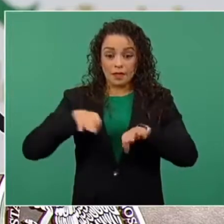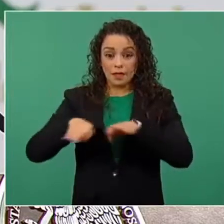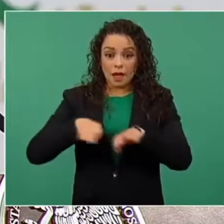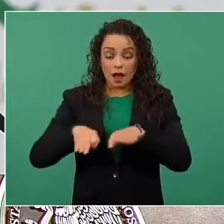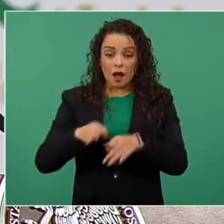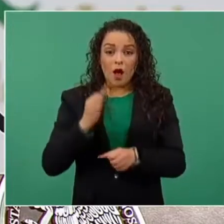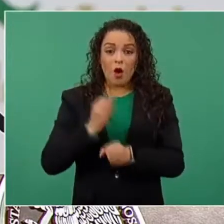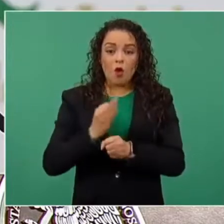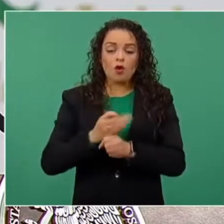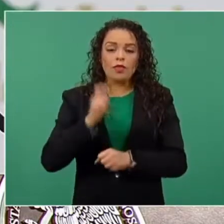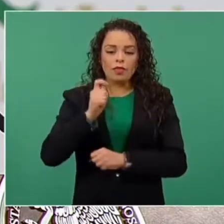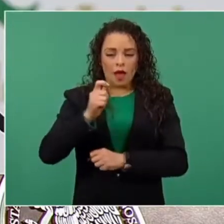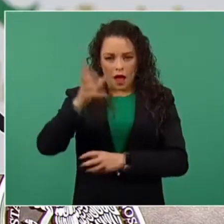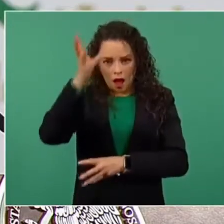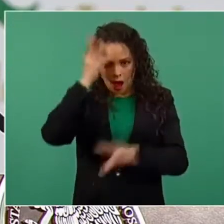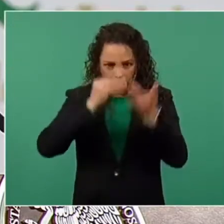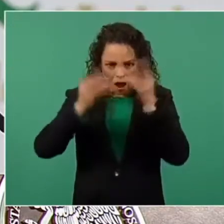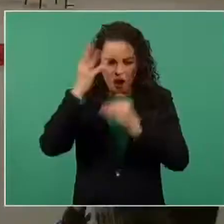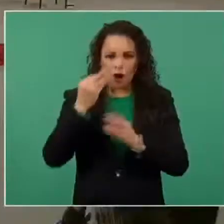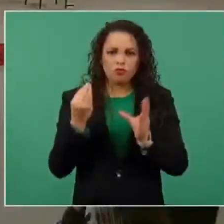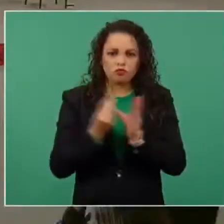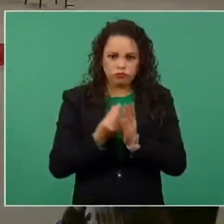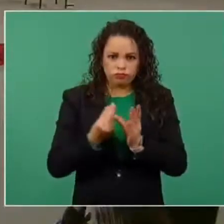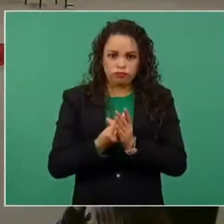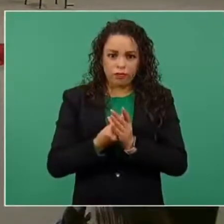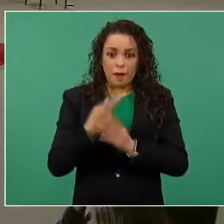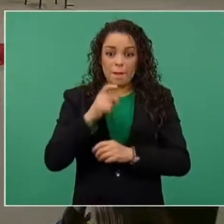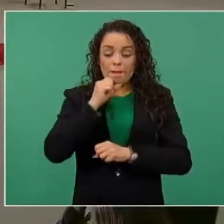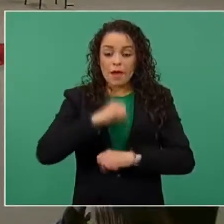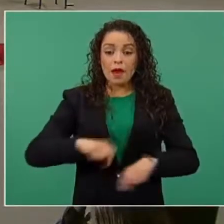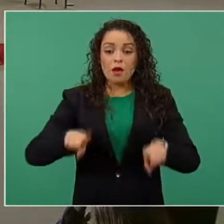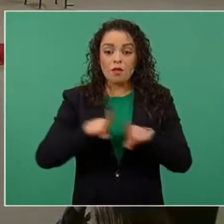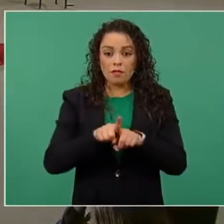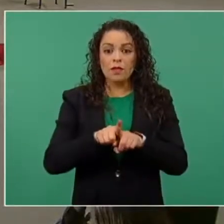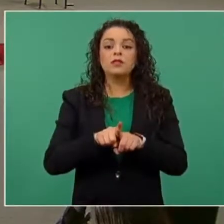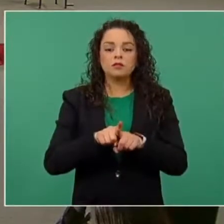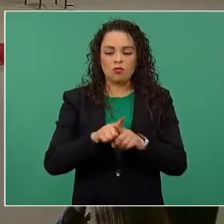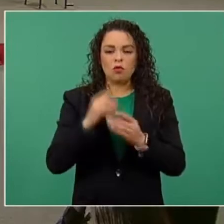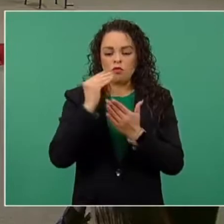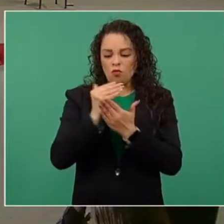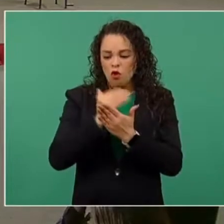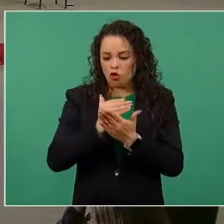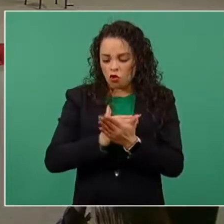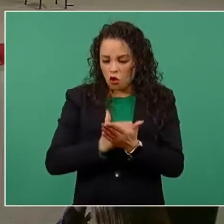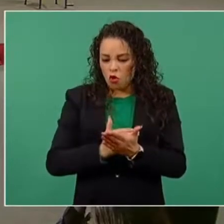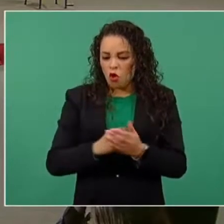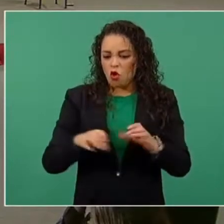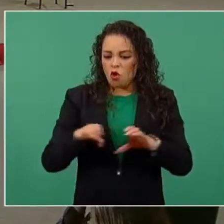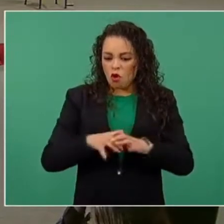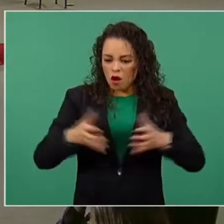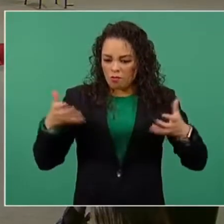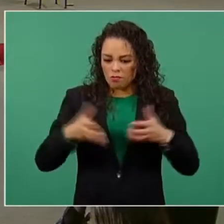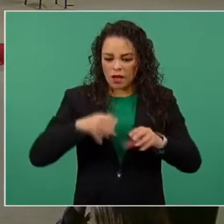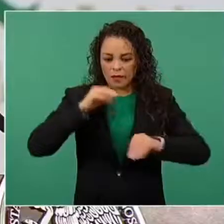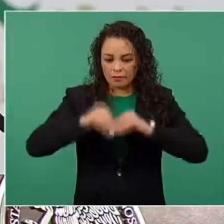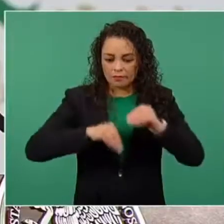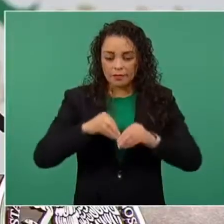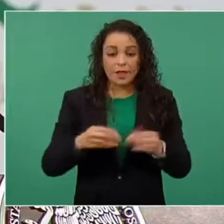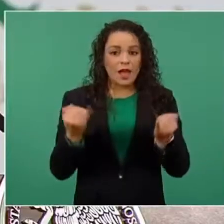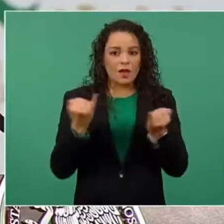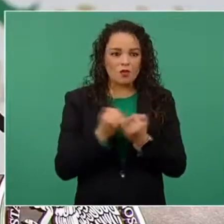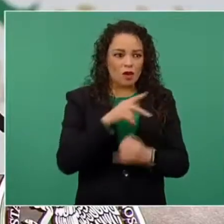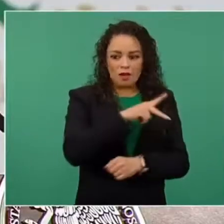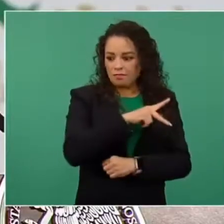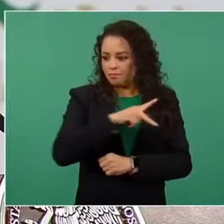de capacitación, sino se están homologando los estándares y protocolos, porque ya contamos con los mismos